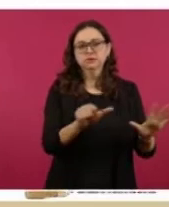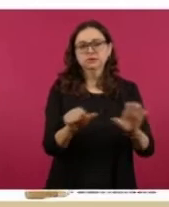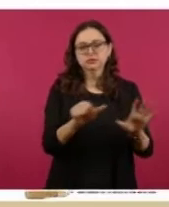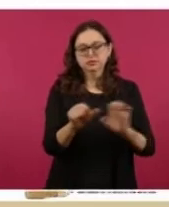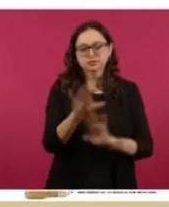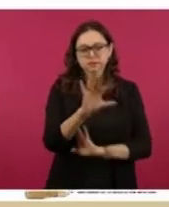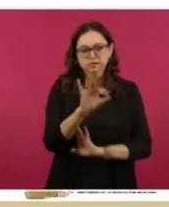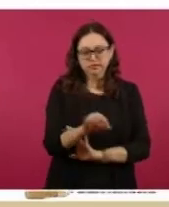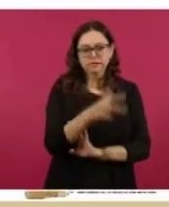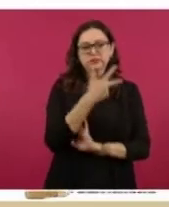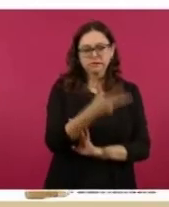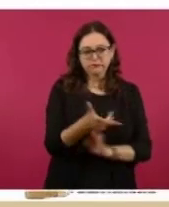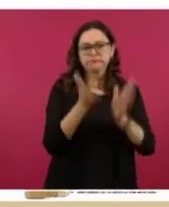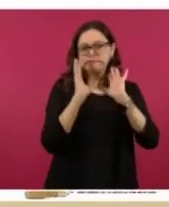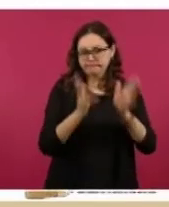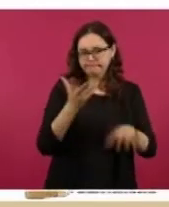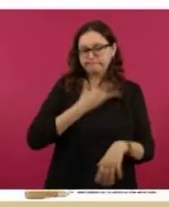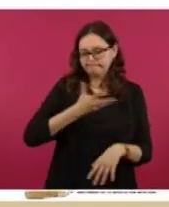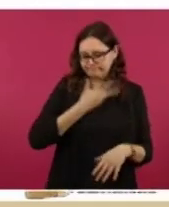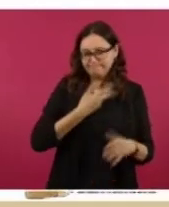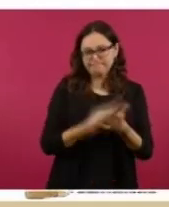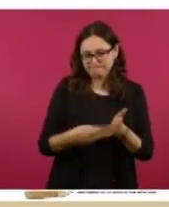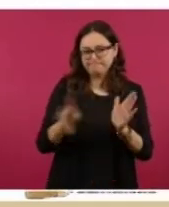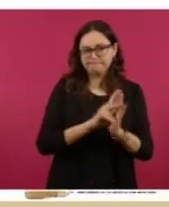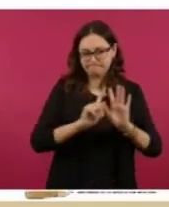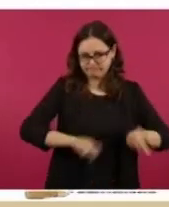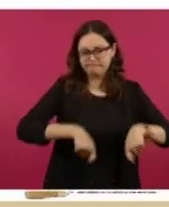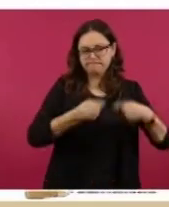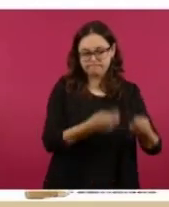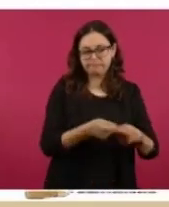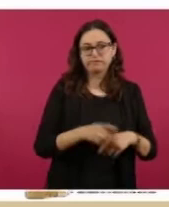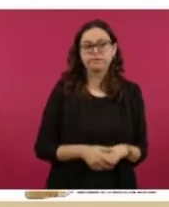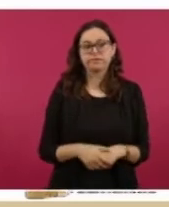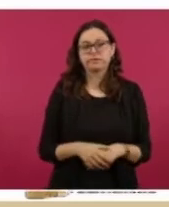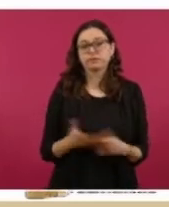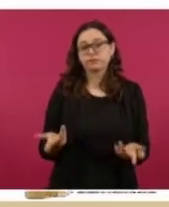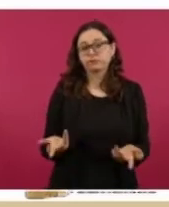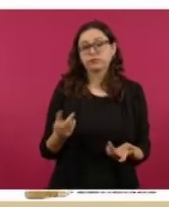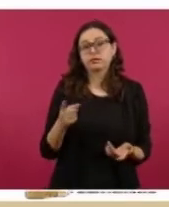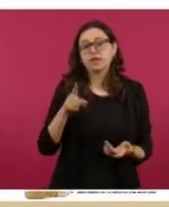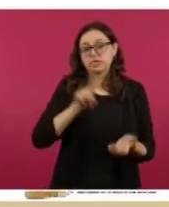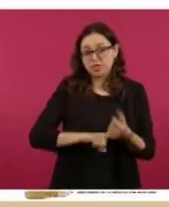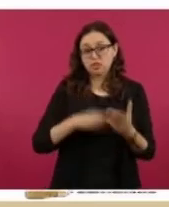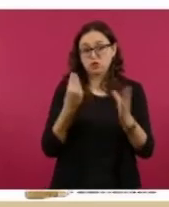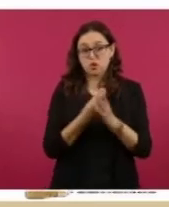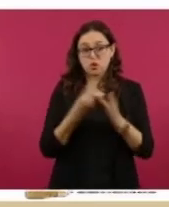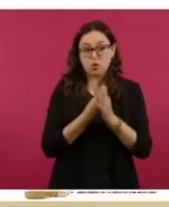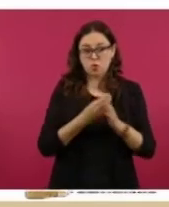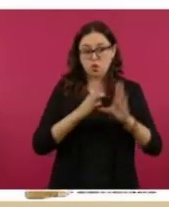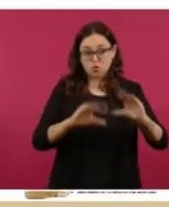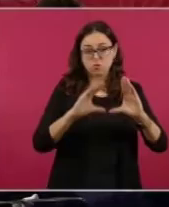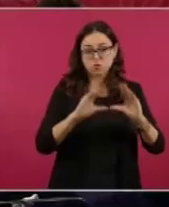de las 1.050 profesionales de la salud que serán basificados y el 100% del personal de los hospitales ha recibido